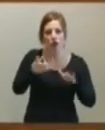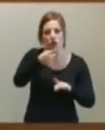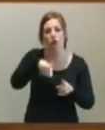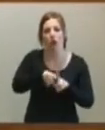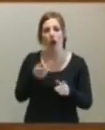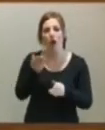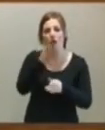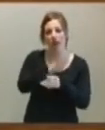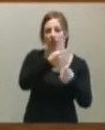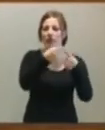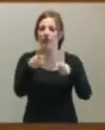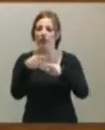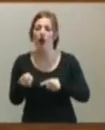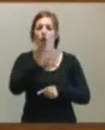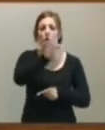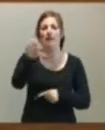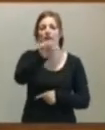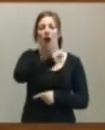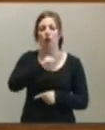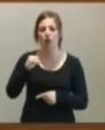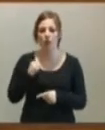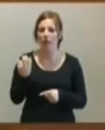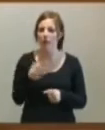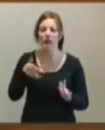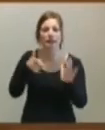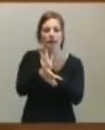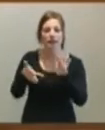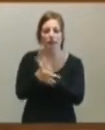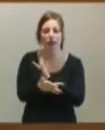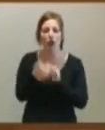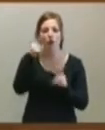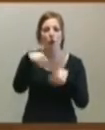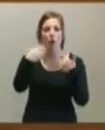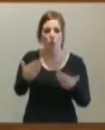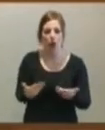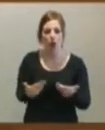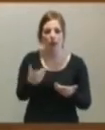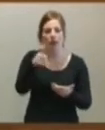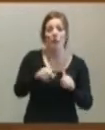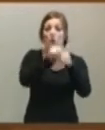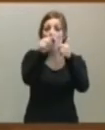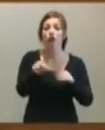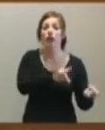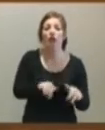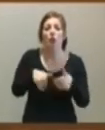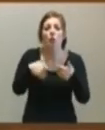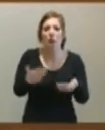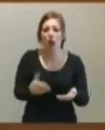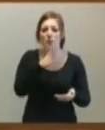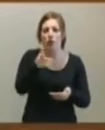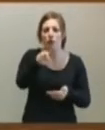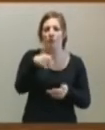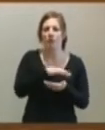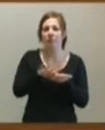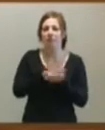oferta diferenciada en cada una de las comunidades autónomas. Y habrá que decir y habrá que explicar cuál es su modelo territorial. Y tendrá que explicarnos usted cuál es su modelo territorial. Porque cuando ustedes hablan de